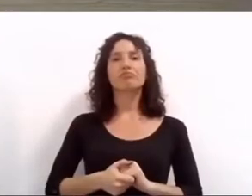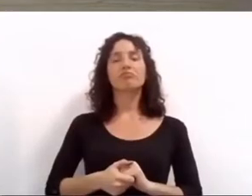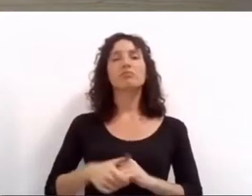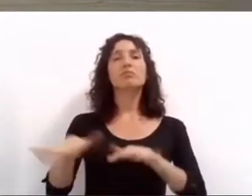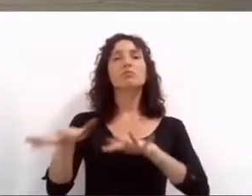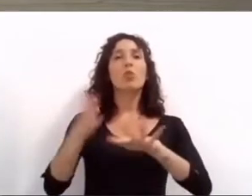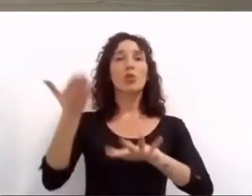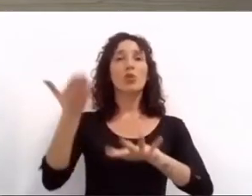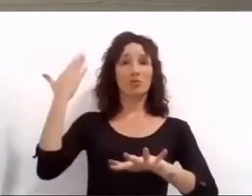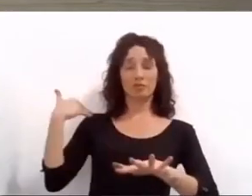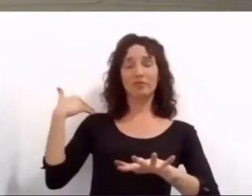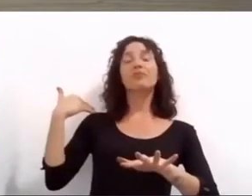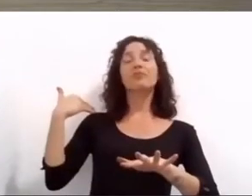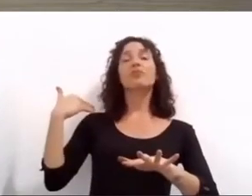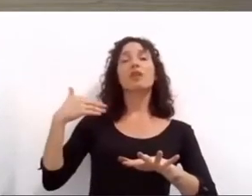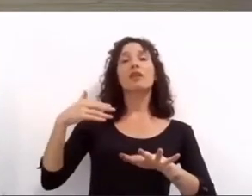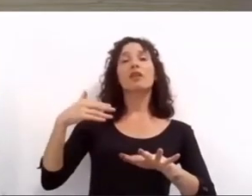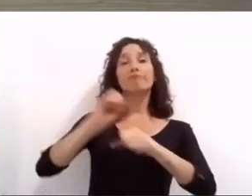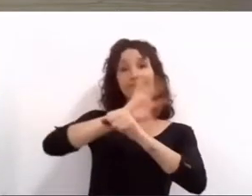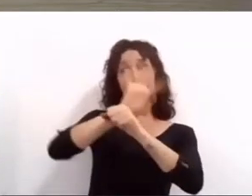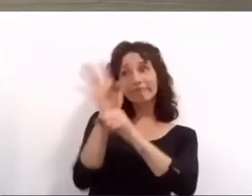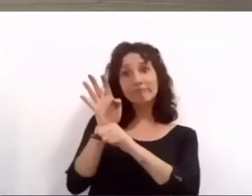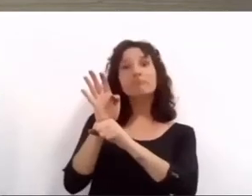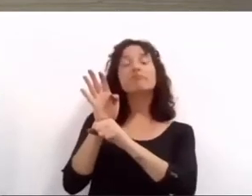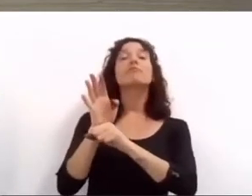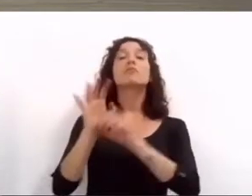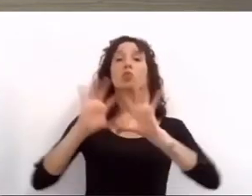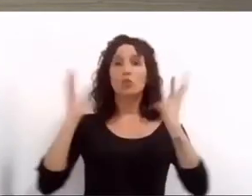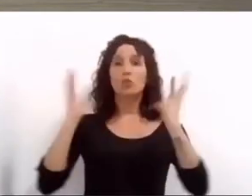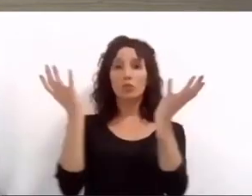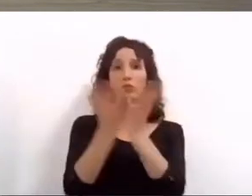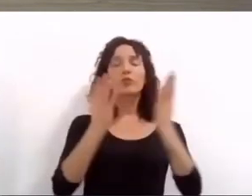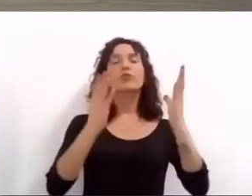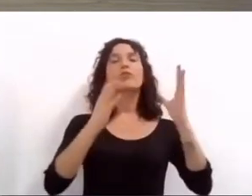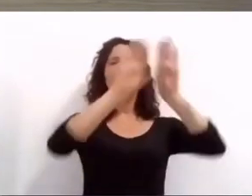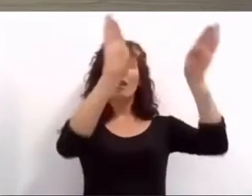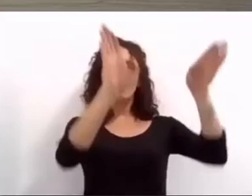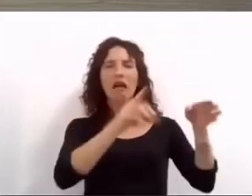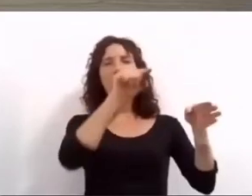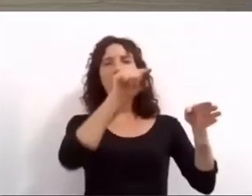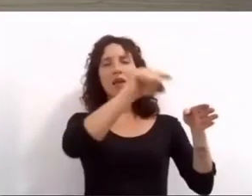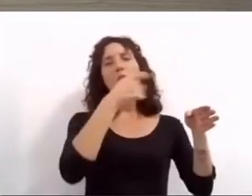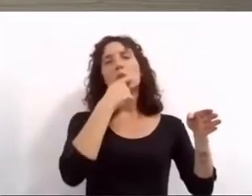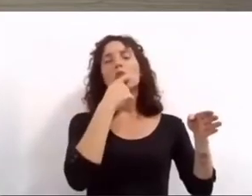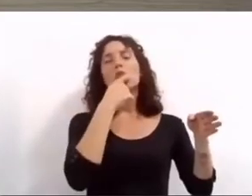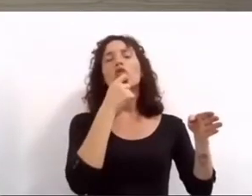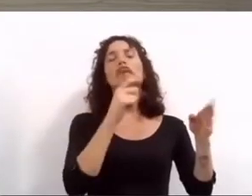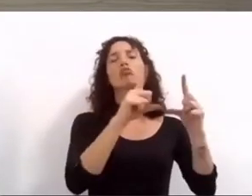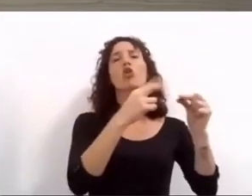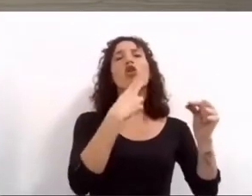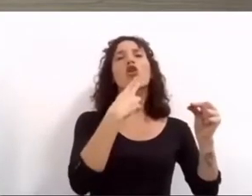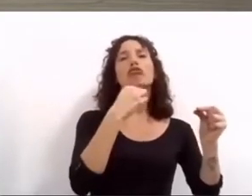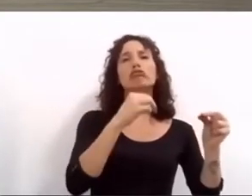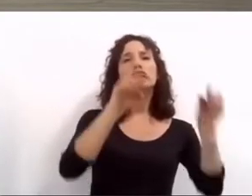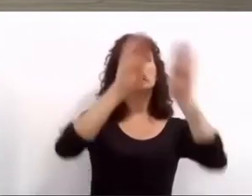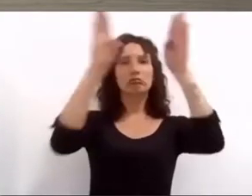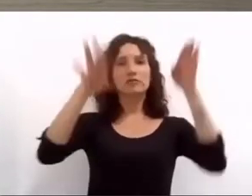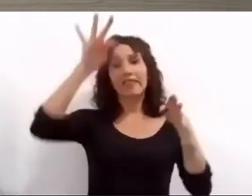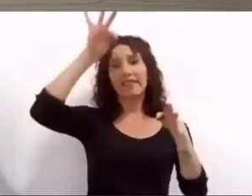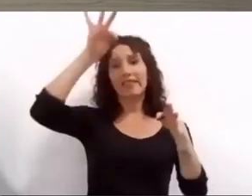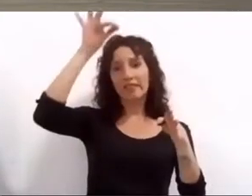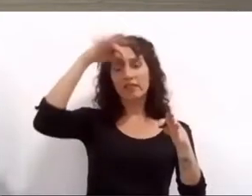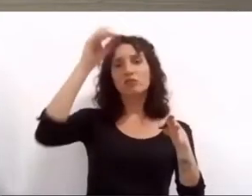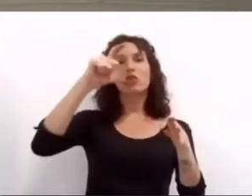y los centros culturales para que abrieran sus puertas en formato virtual el galpón 11 la comedia y los auditorios de distrito